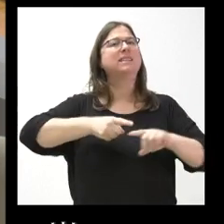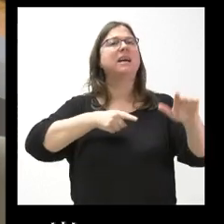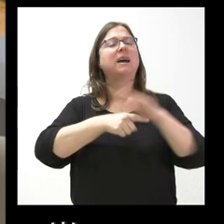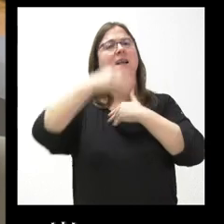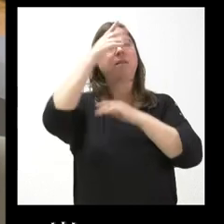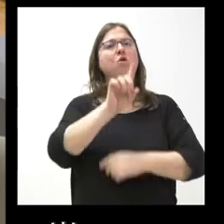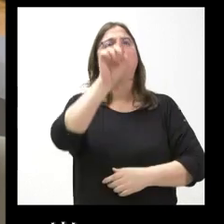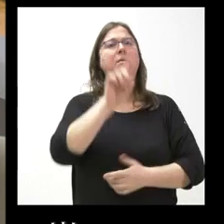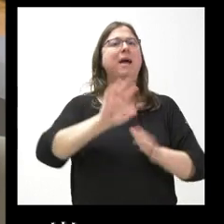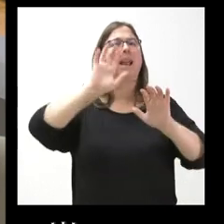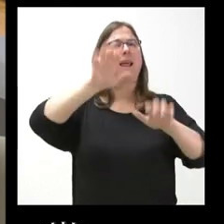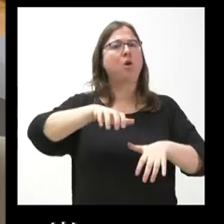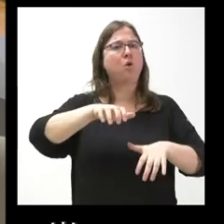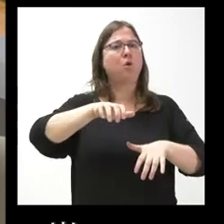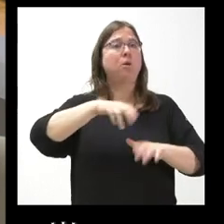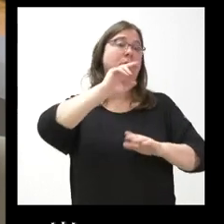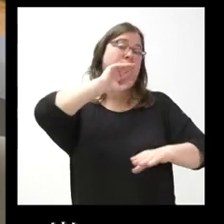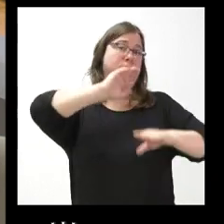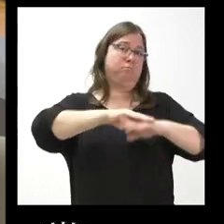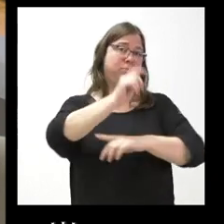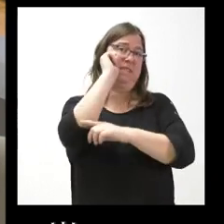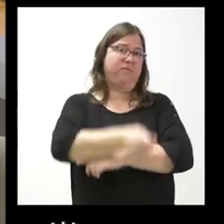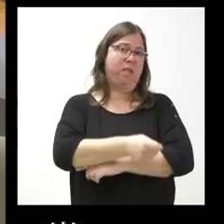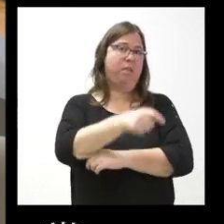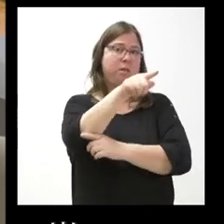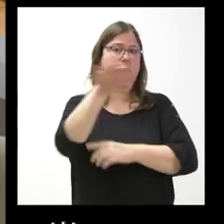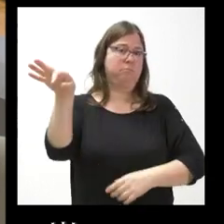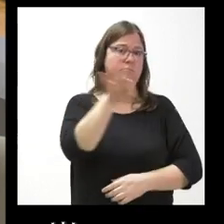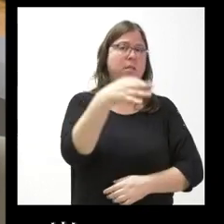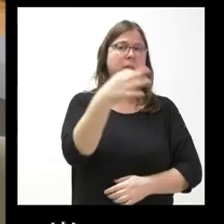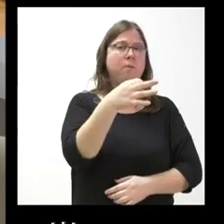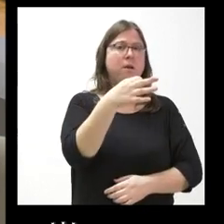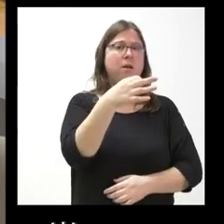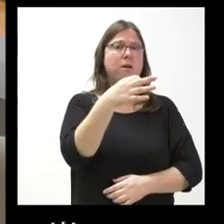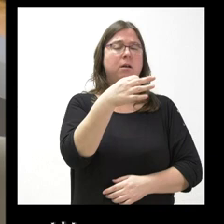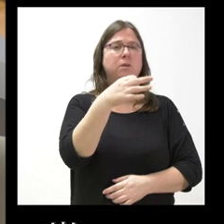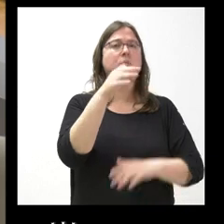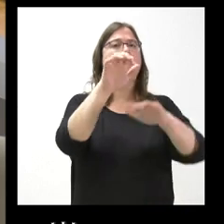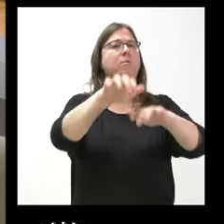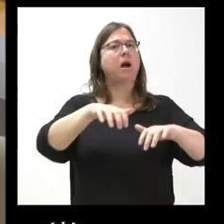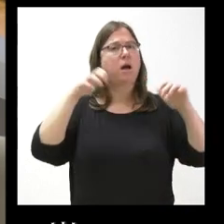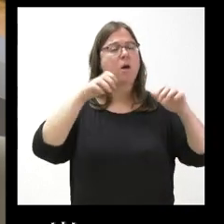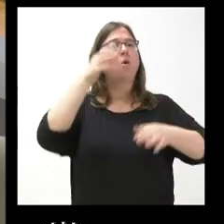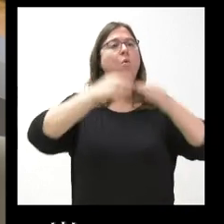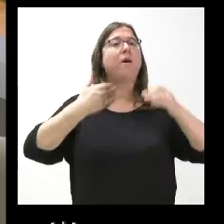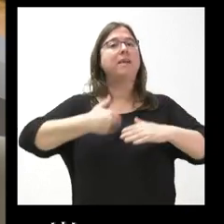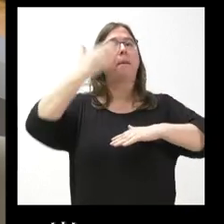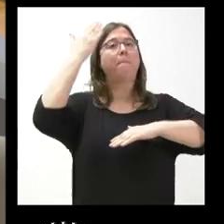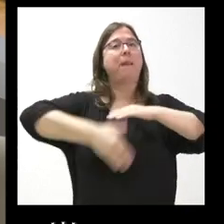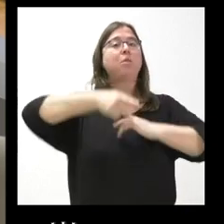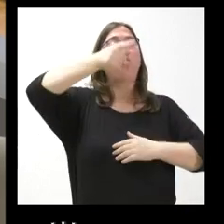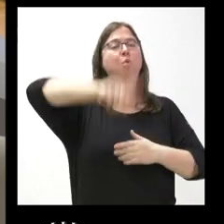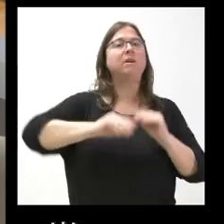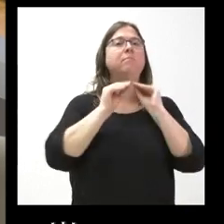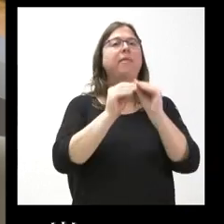primaria de León en cumplimiento de una sentencia que, teniendo en cuenta, la audiencia ya ha dado un plazo de un mes para que esto se